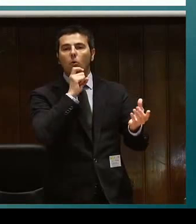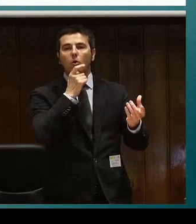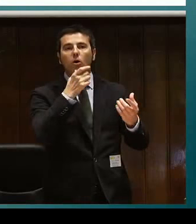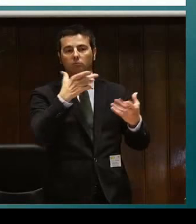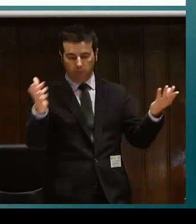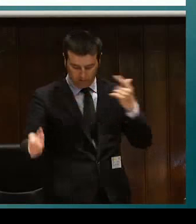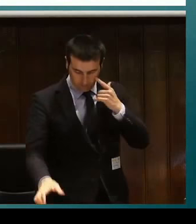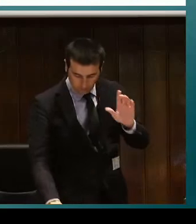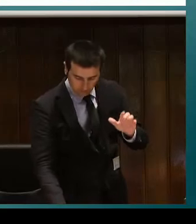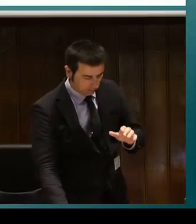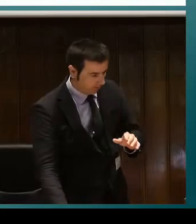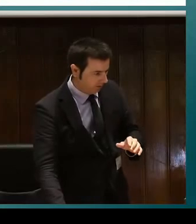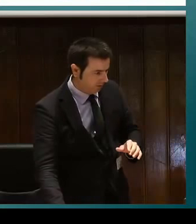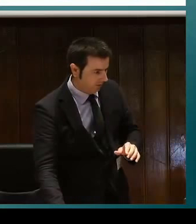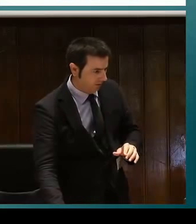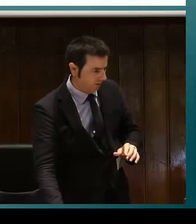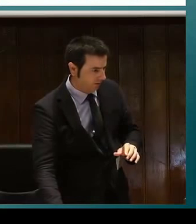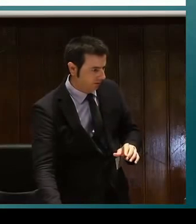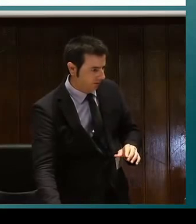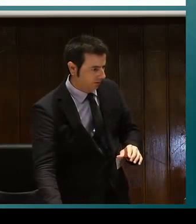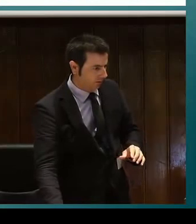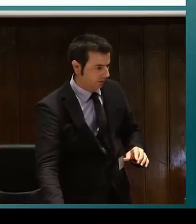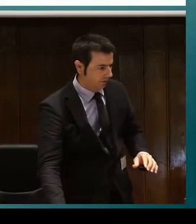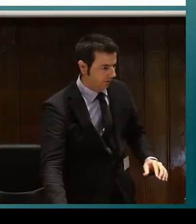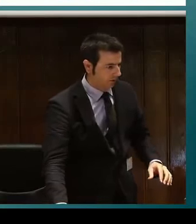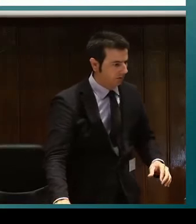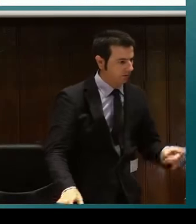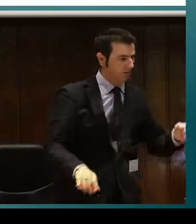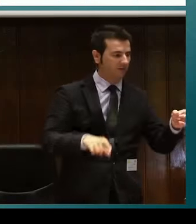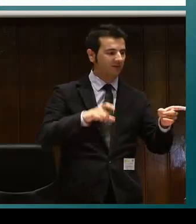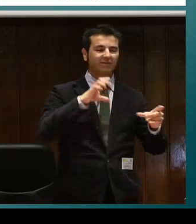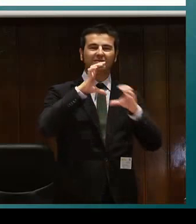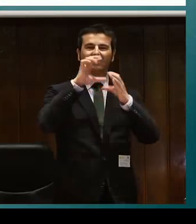¿Cómo es la comunicación en general en la sociedad de las personas sordociegas?